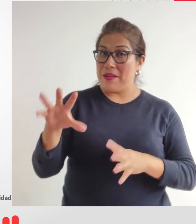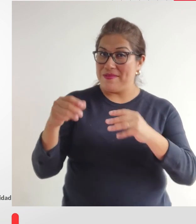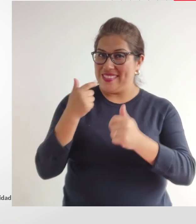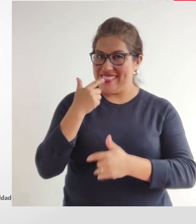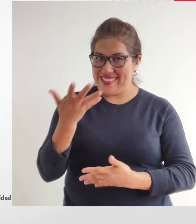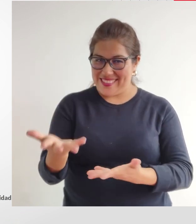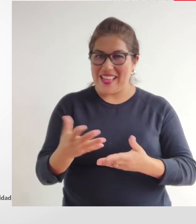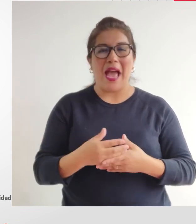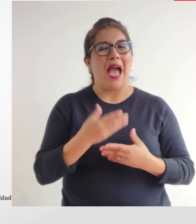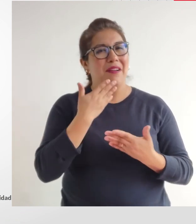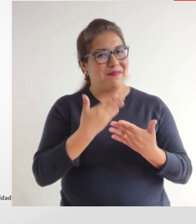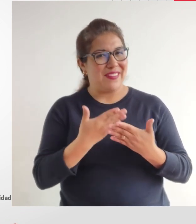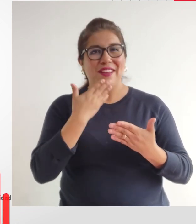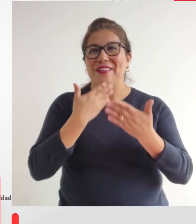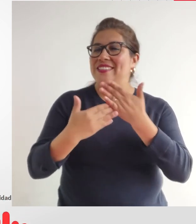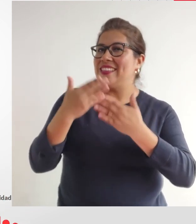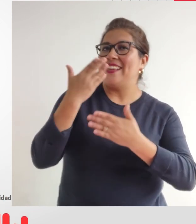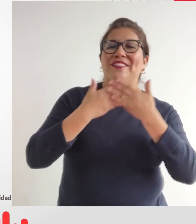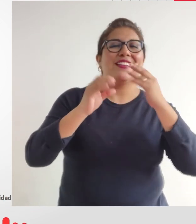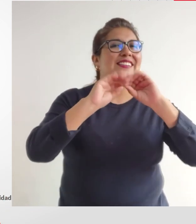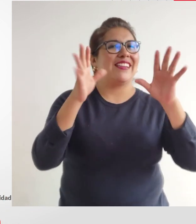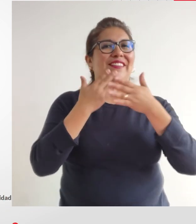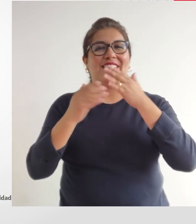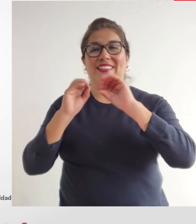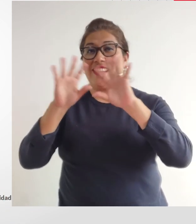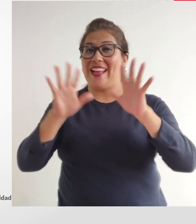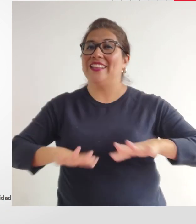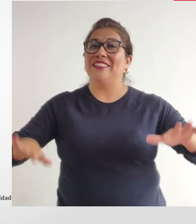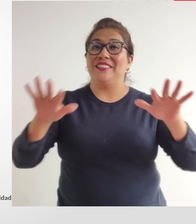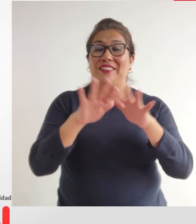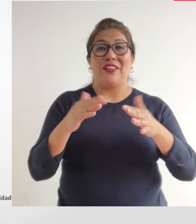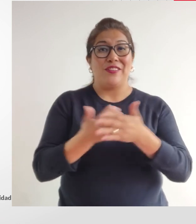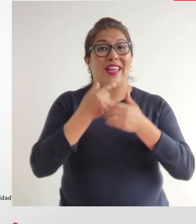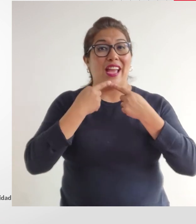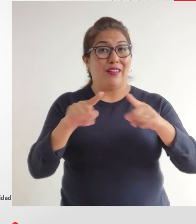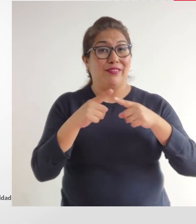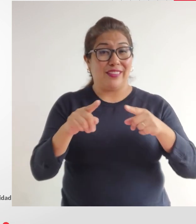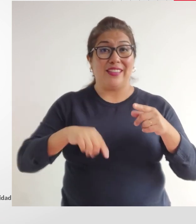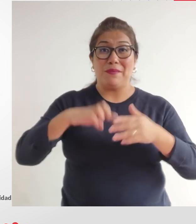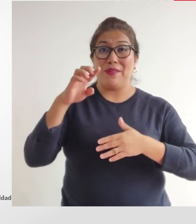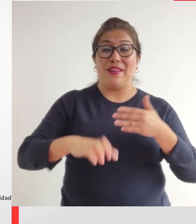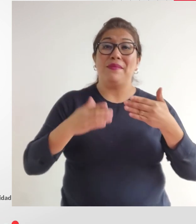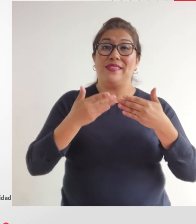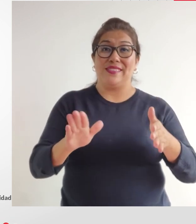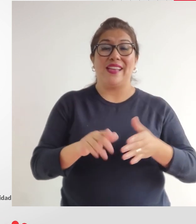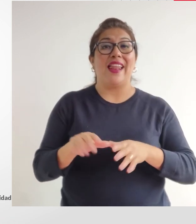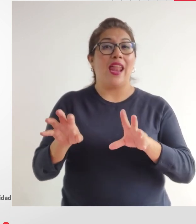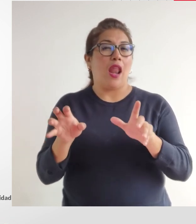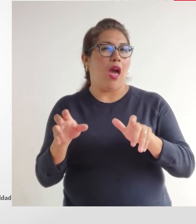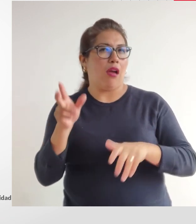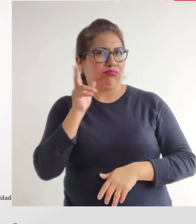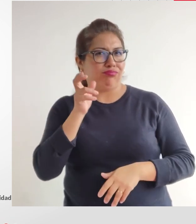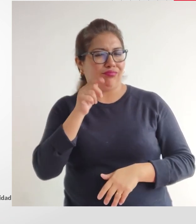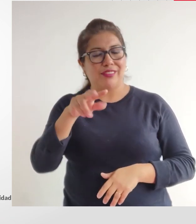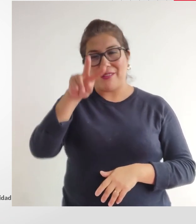¿cómo estás? ¿Cómo estás, Enrique? Muy buenos días, buenos días a todos y todas. Nueva edición de Sin Barreras por